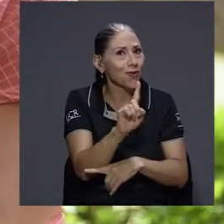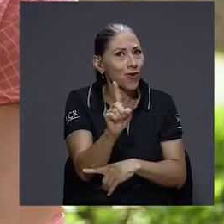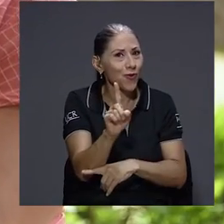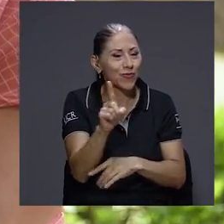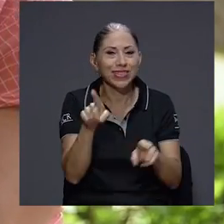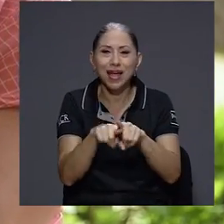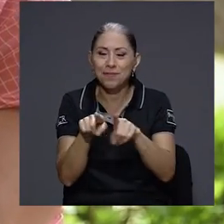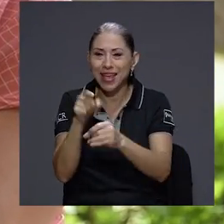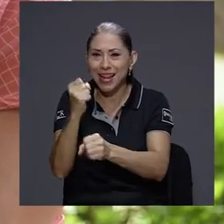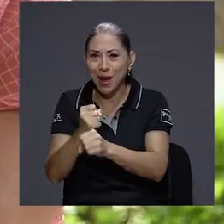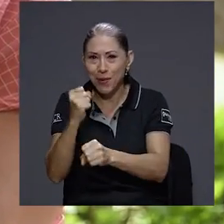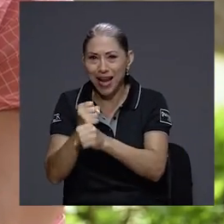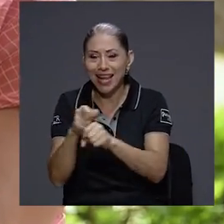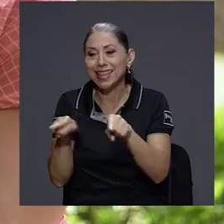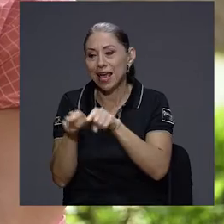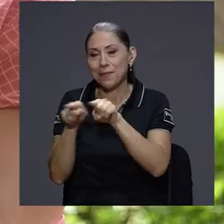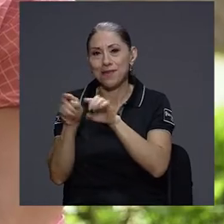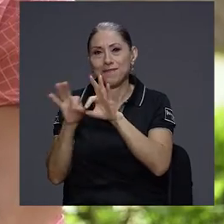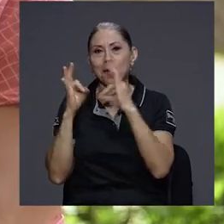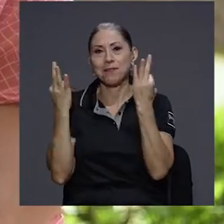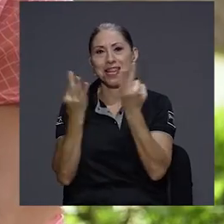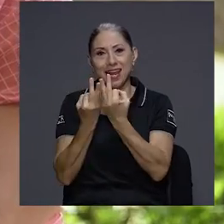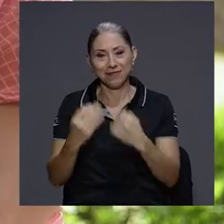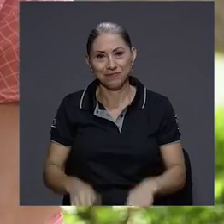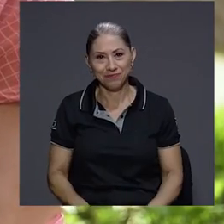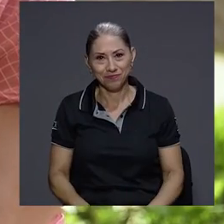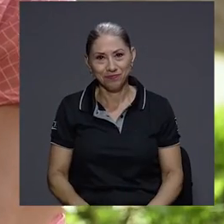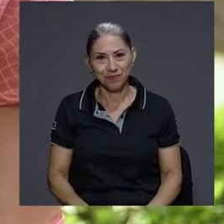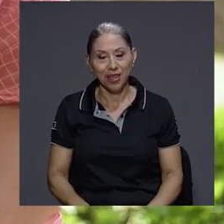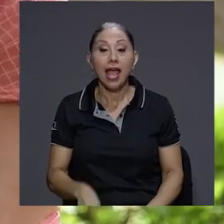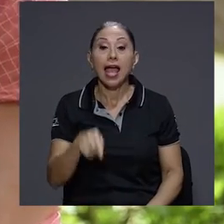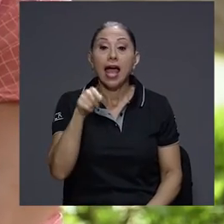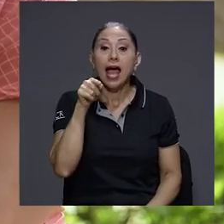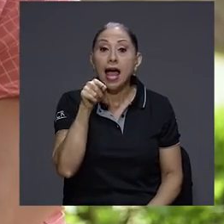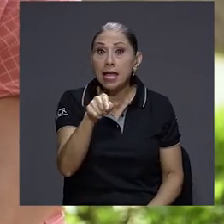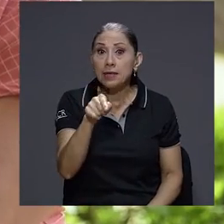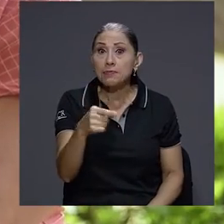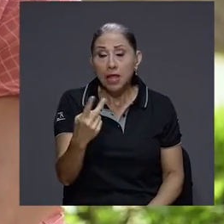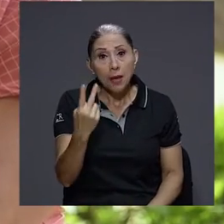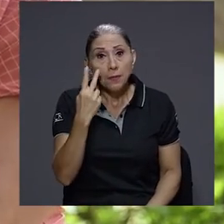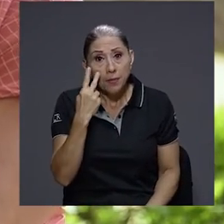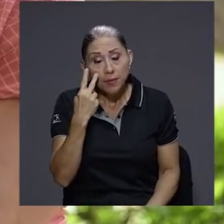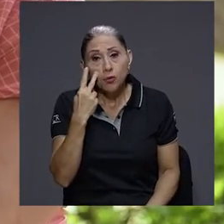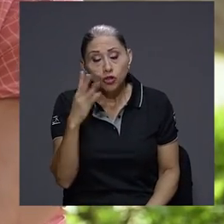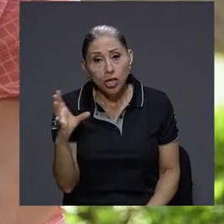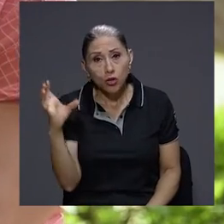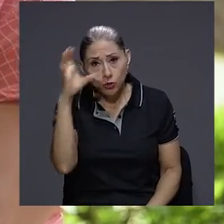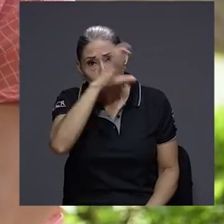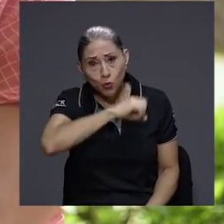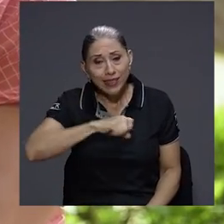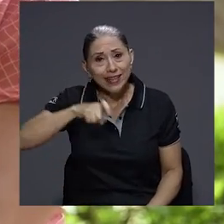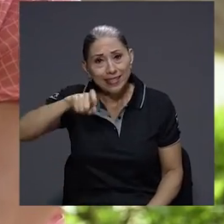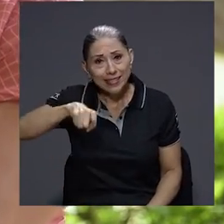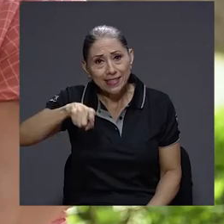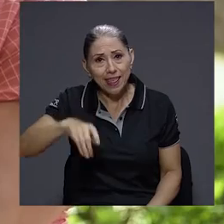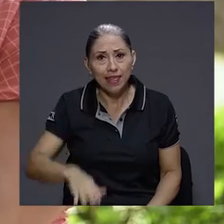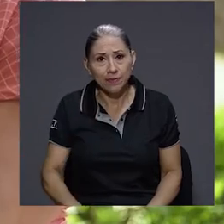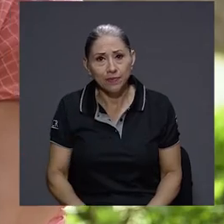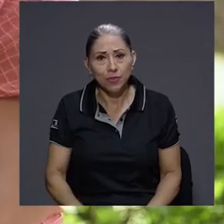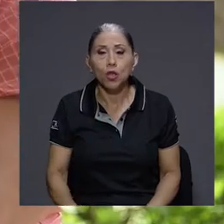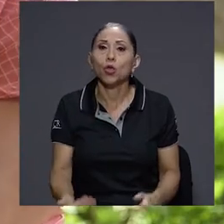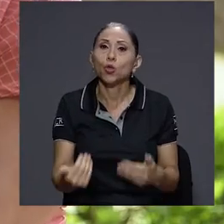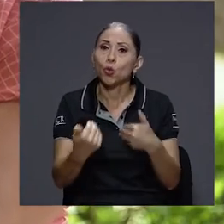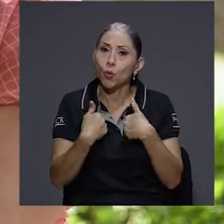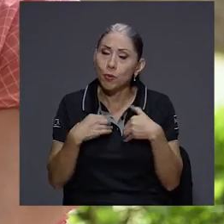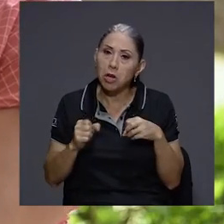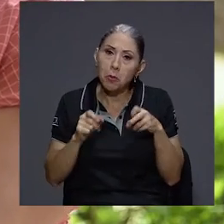y desde la parte familiar. Entonces, de ahí articulamos y vimos esa necesidad. Tuvimos la